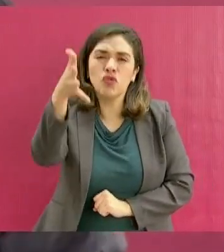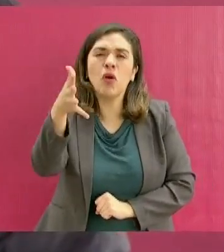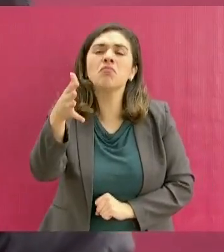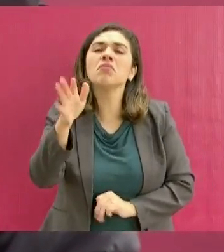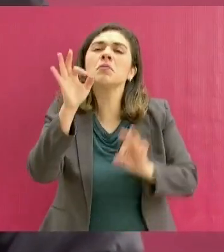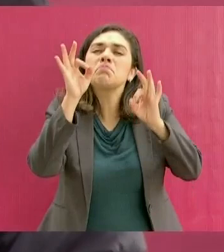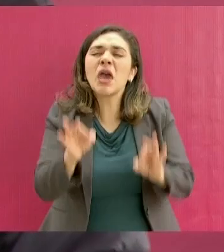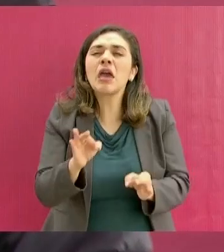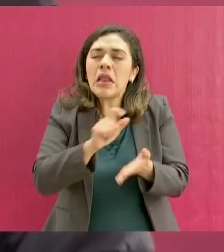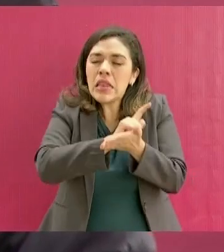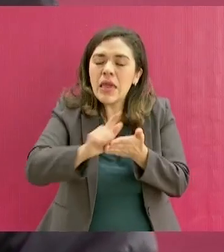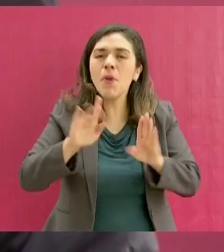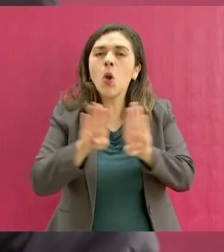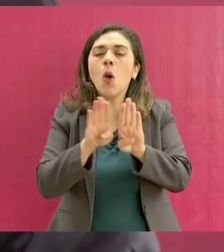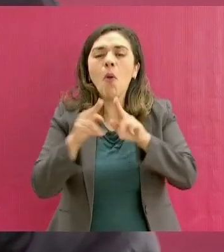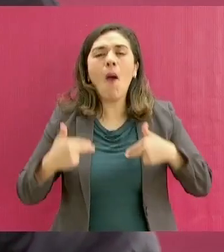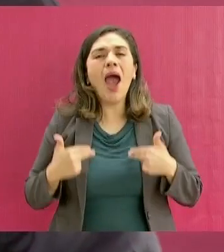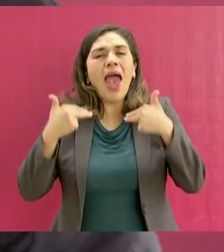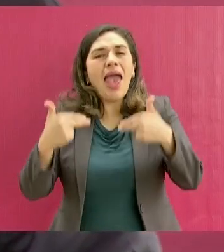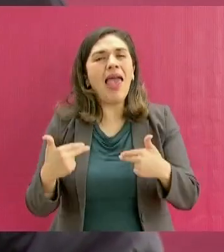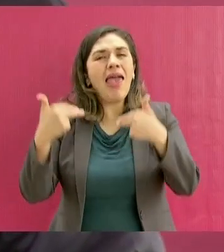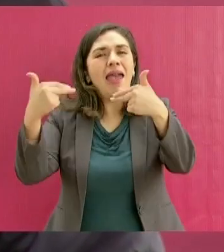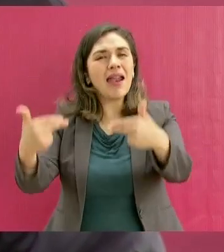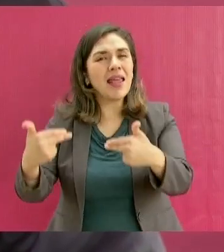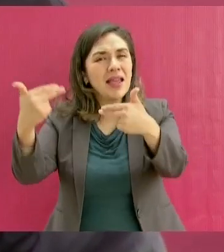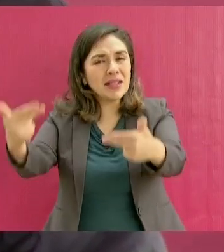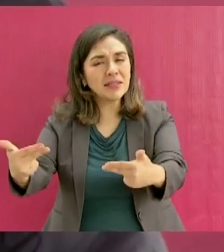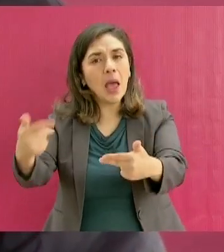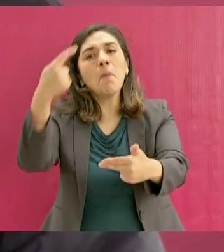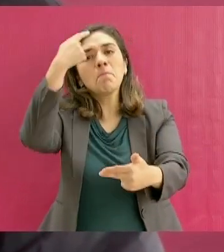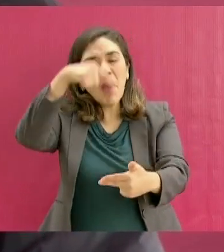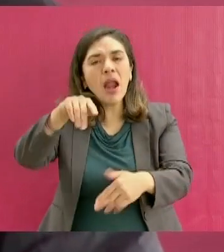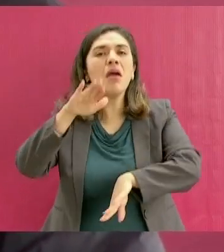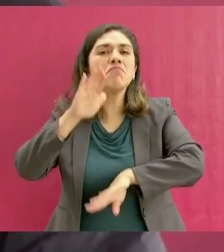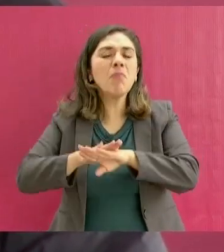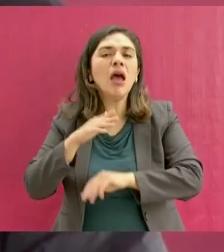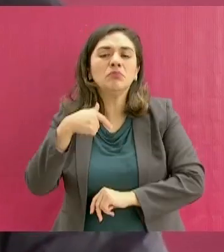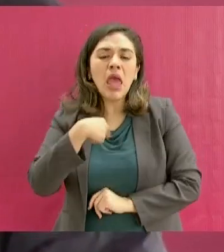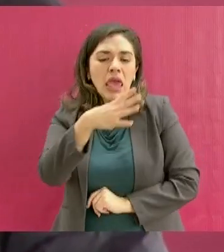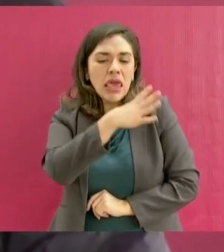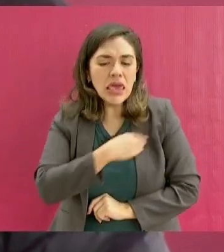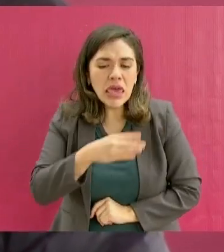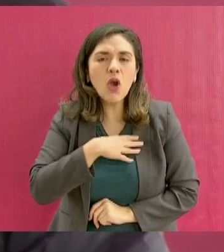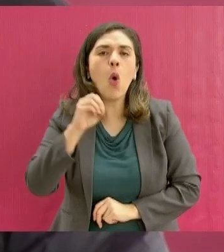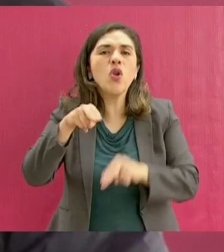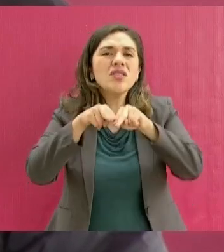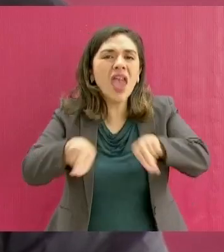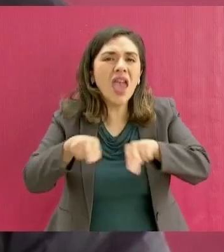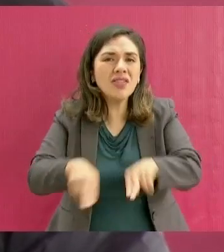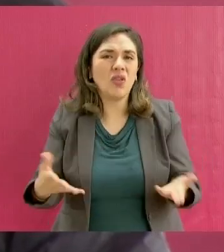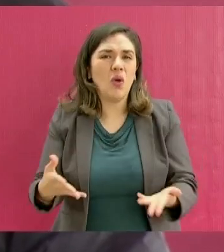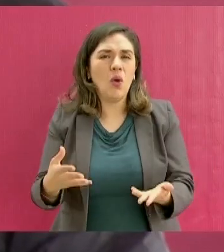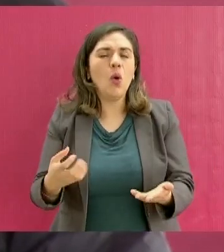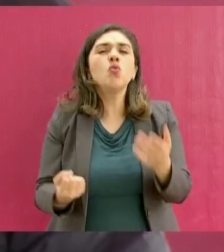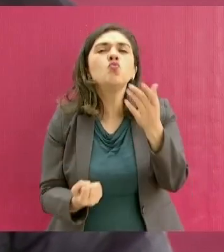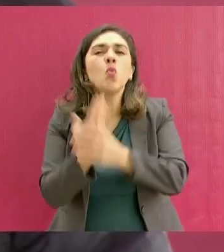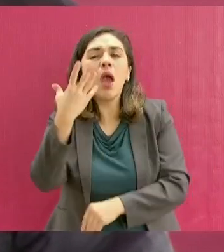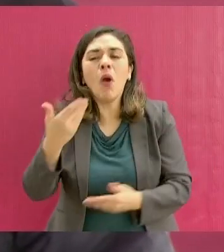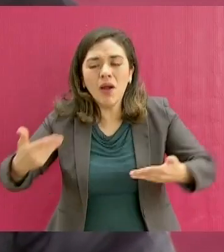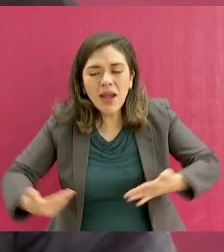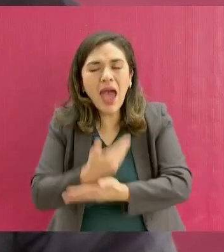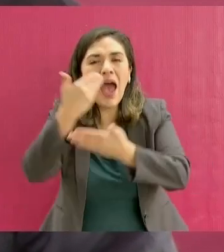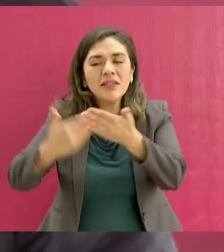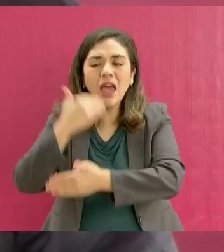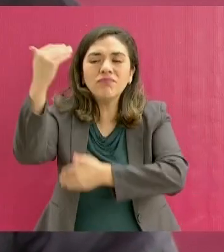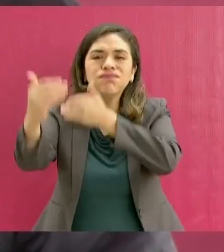herencia a nuestros hijos, nuestros nietos, a las nuevas generaciones.